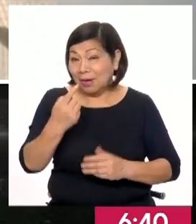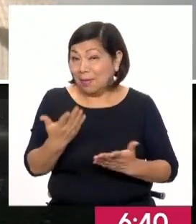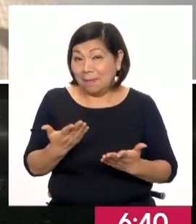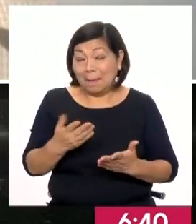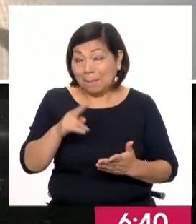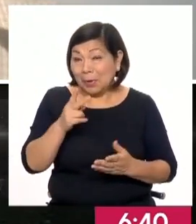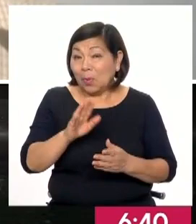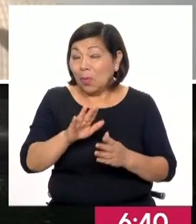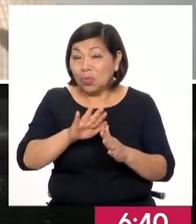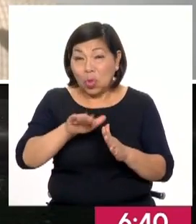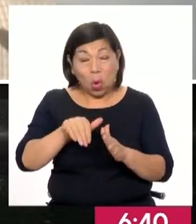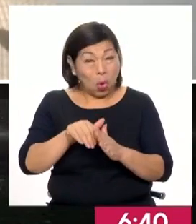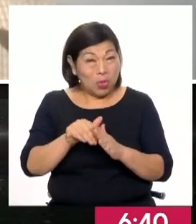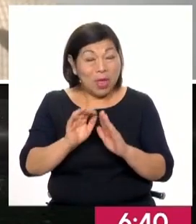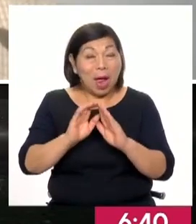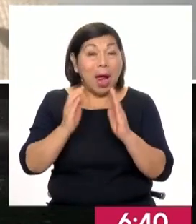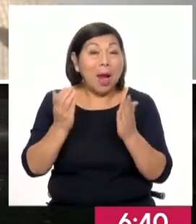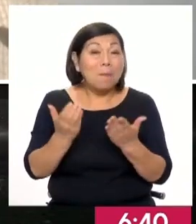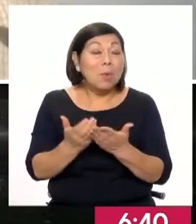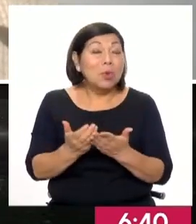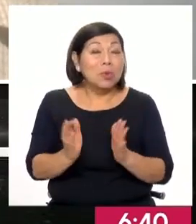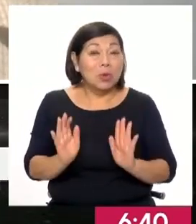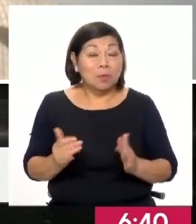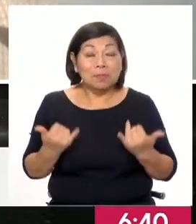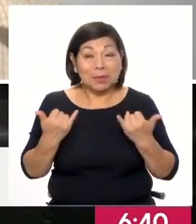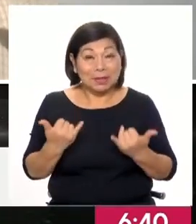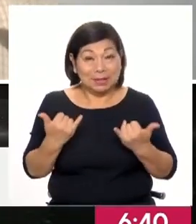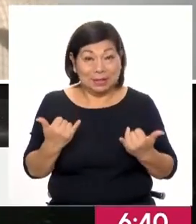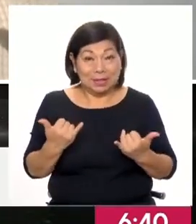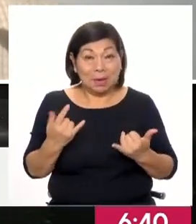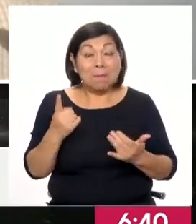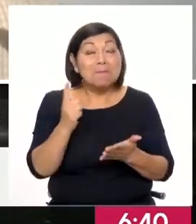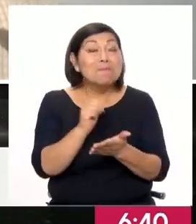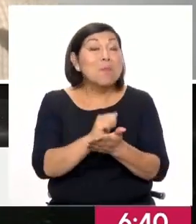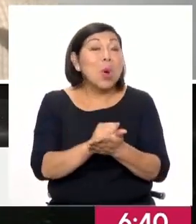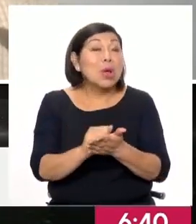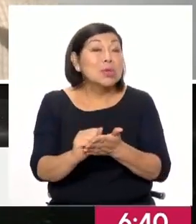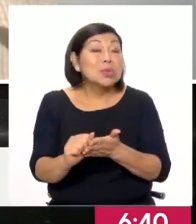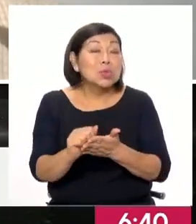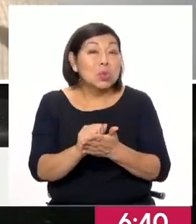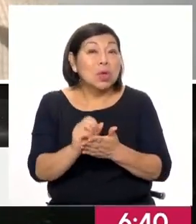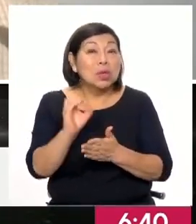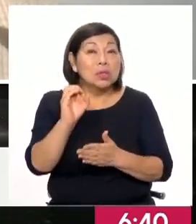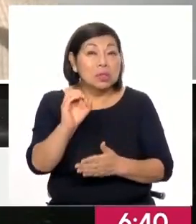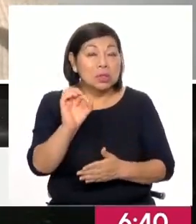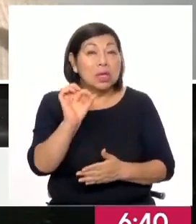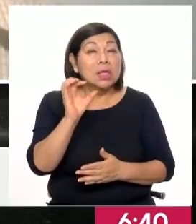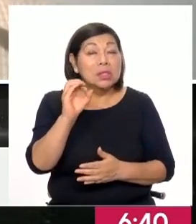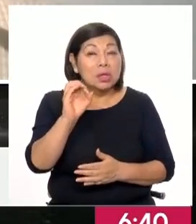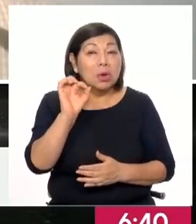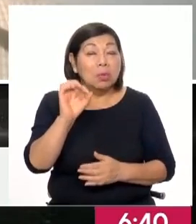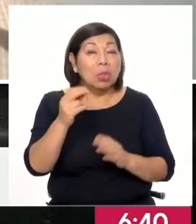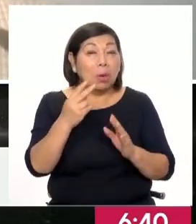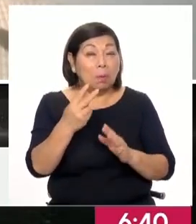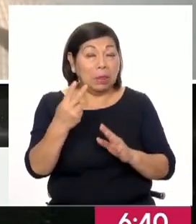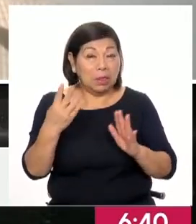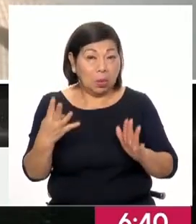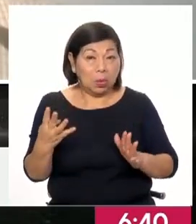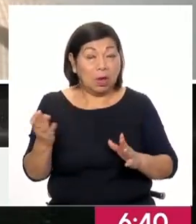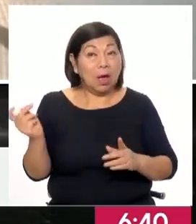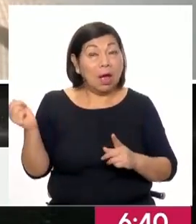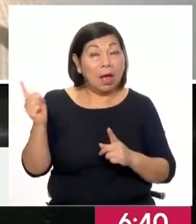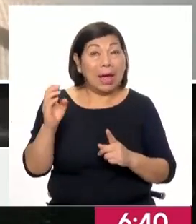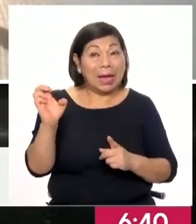para Perú, sino para el mundo entero. Pero, ojo, a nivel mensual ha llegado a 0.29%, entiendo, de enero a